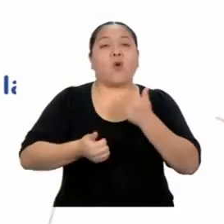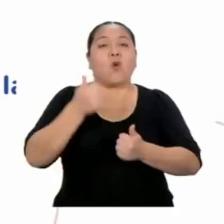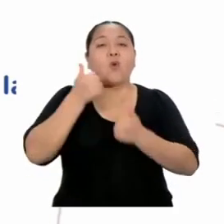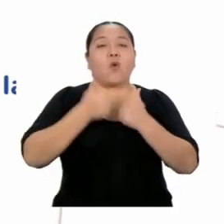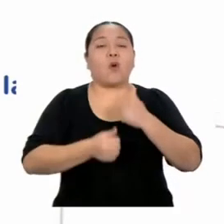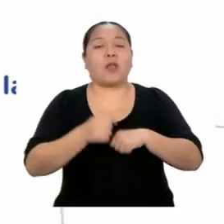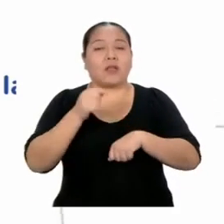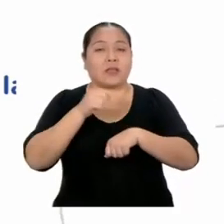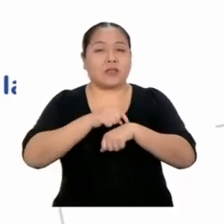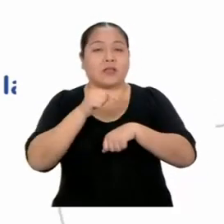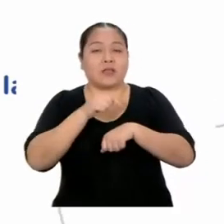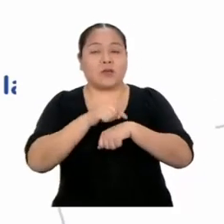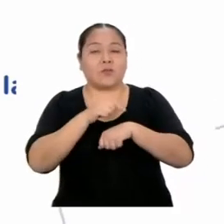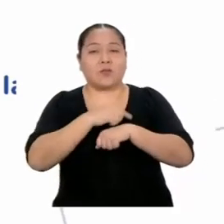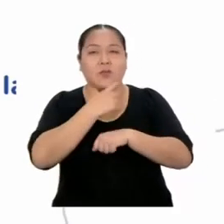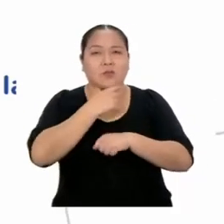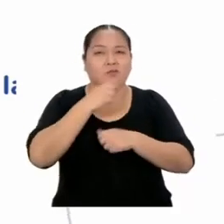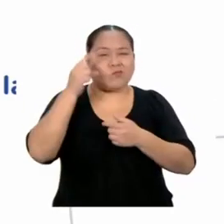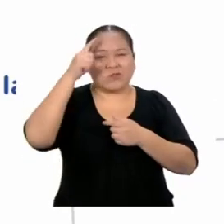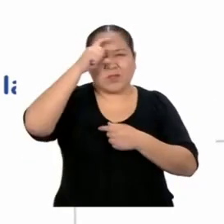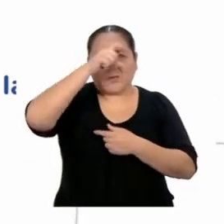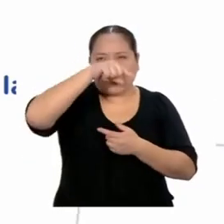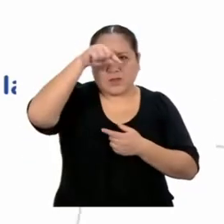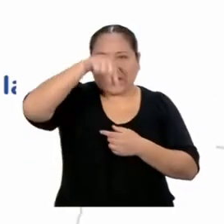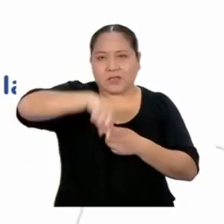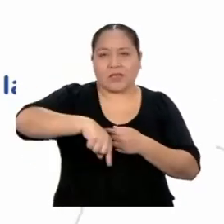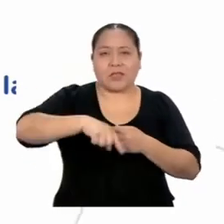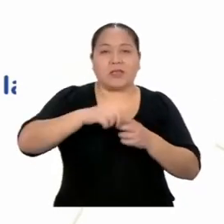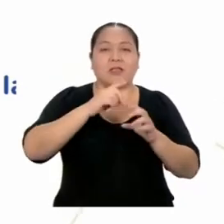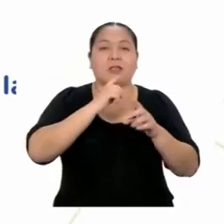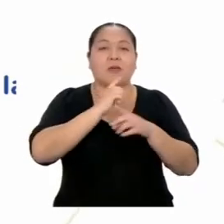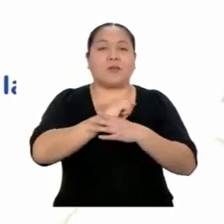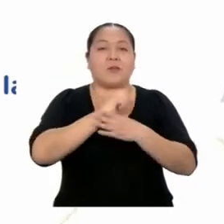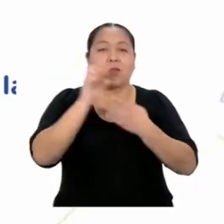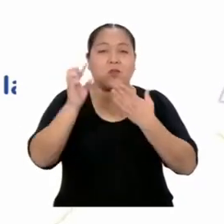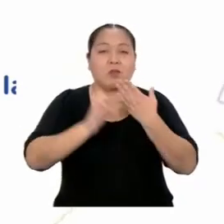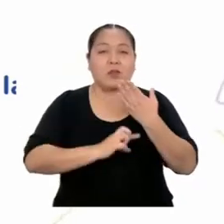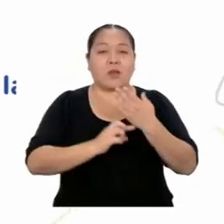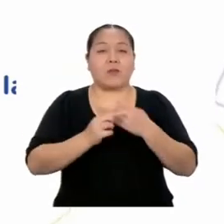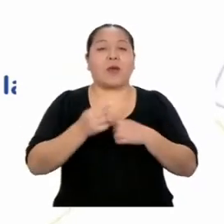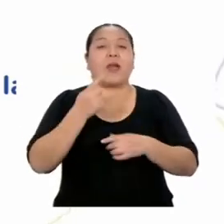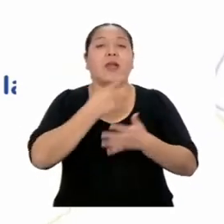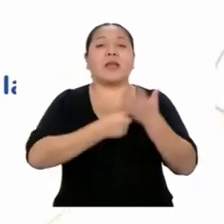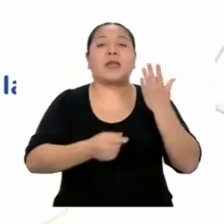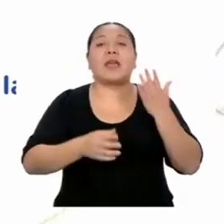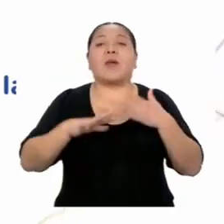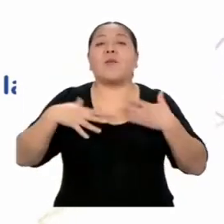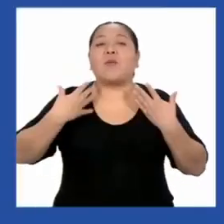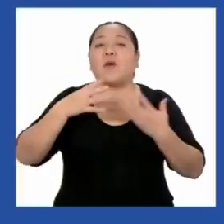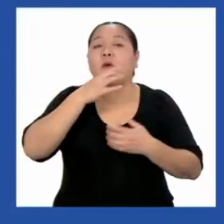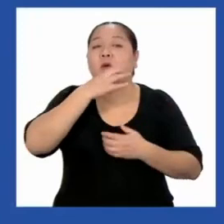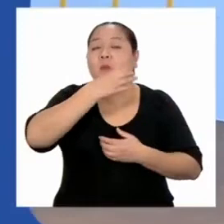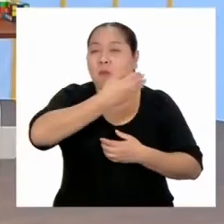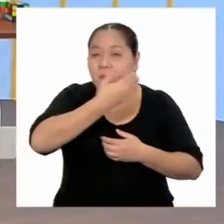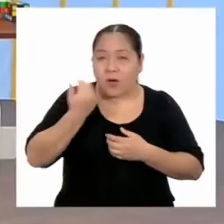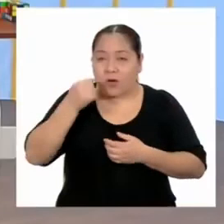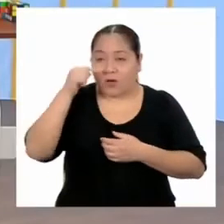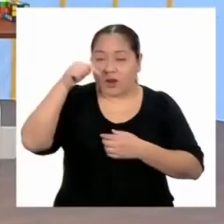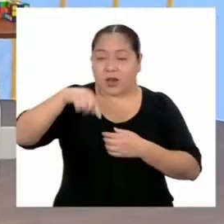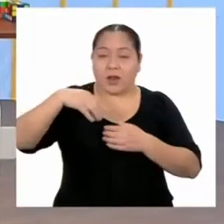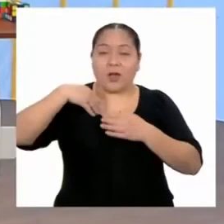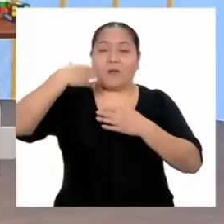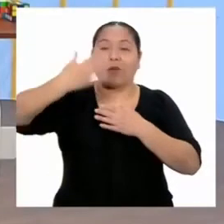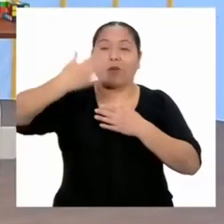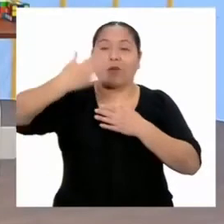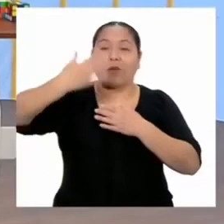más retador de la actividad? ¿Y en qué cosas creo que podría mejorar en la siguiente actividad? ¡Eso fue todo por hoy!